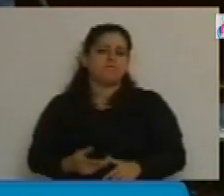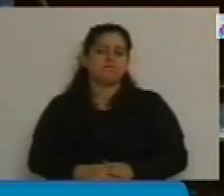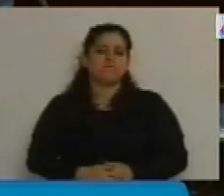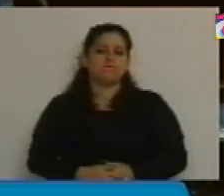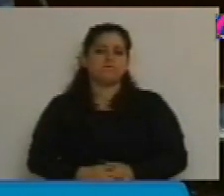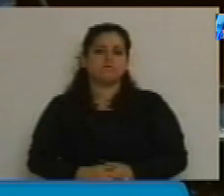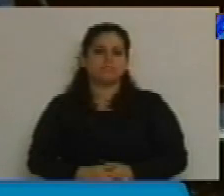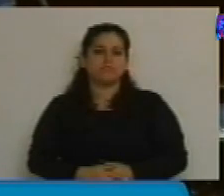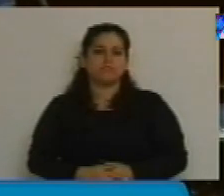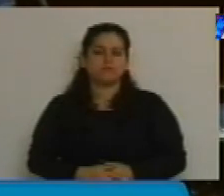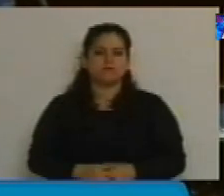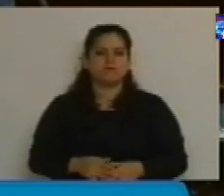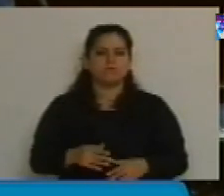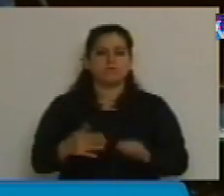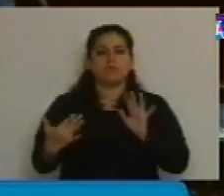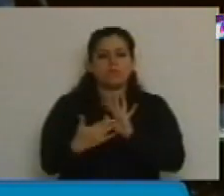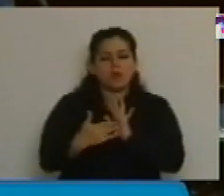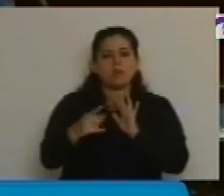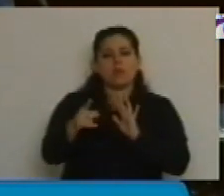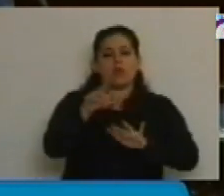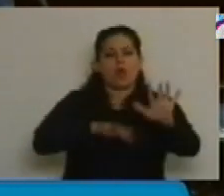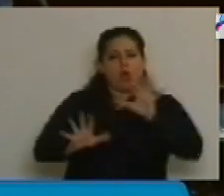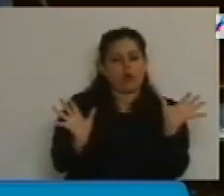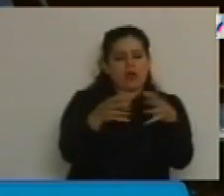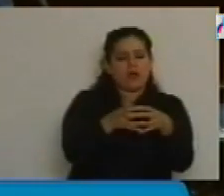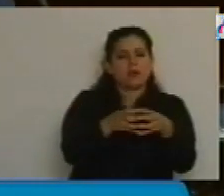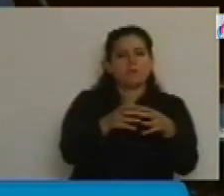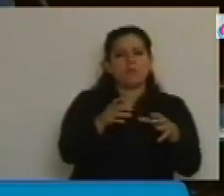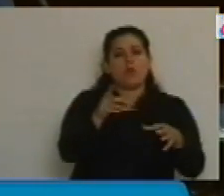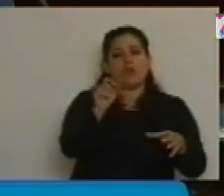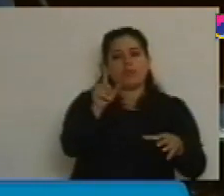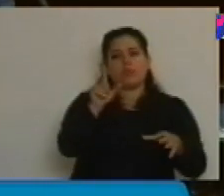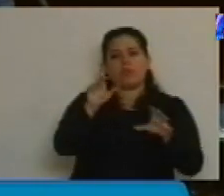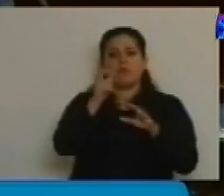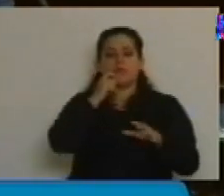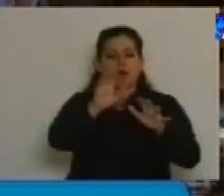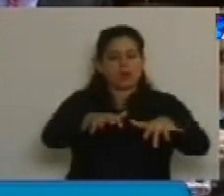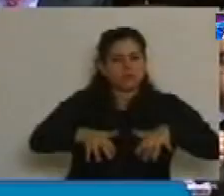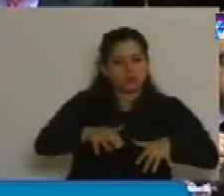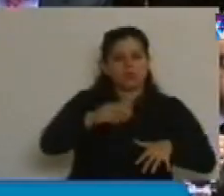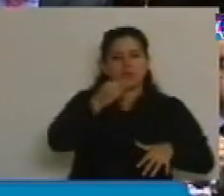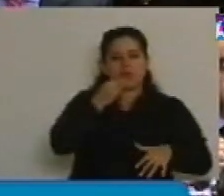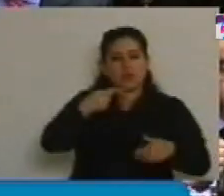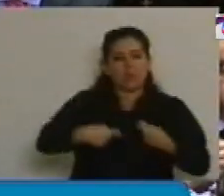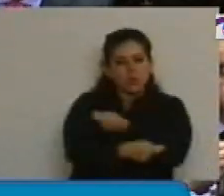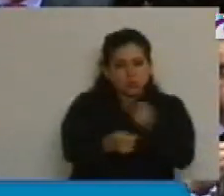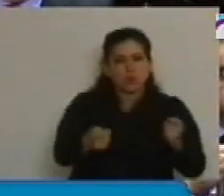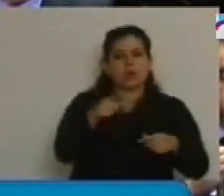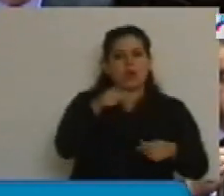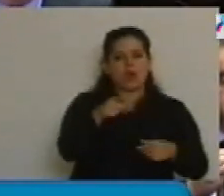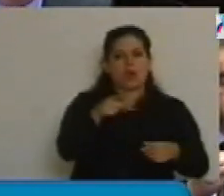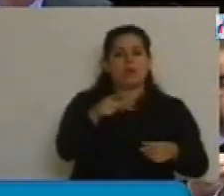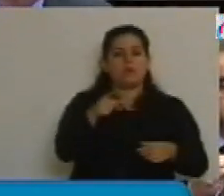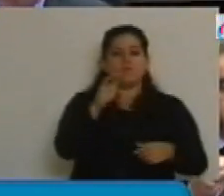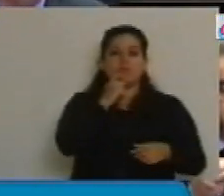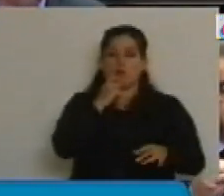desde el punto de vista de organismos especializados de Naciones Unidas como la alimentación y agricultura de FAO, indican claramente que por un lado